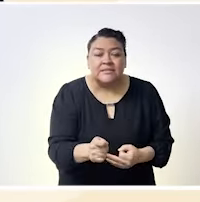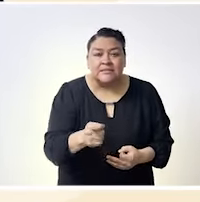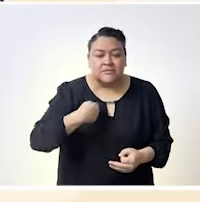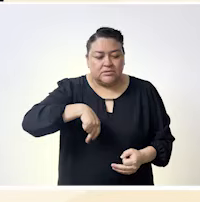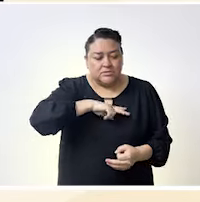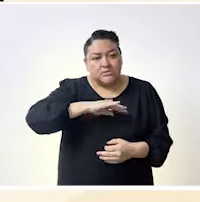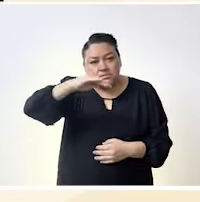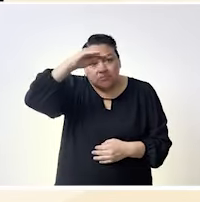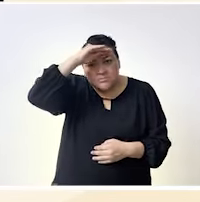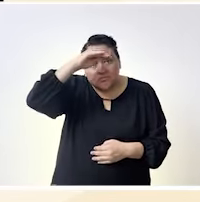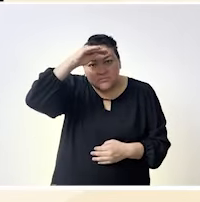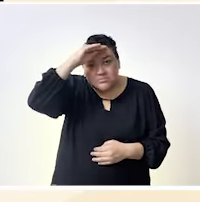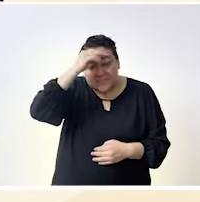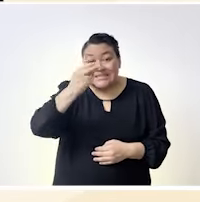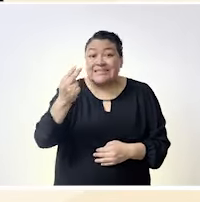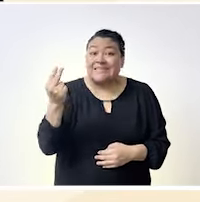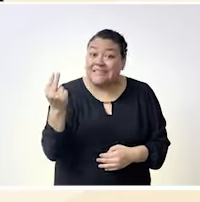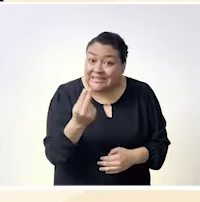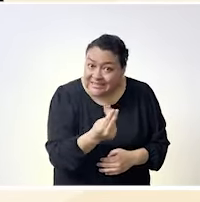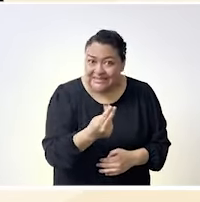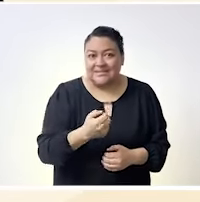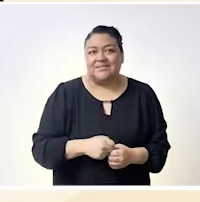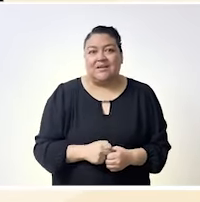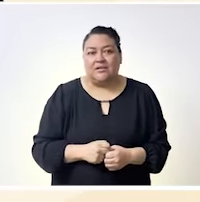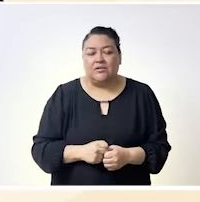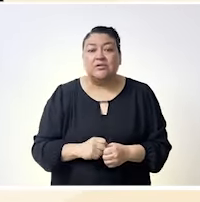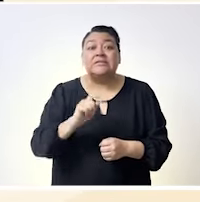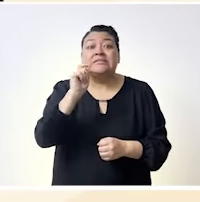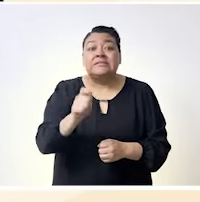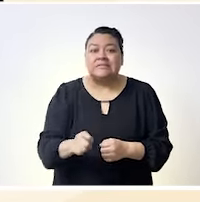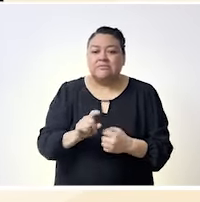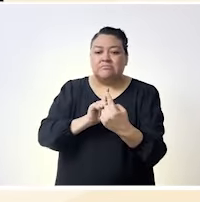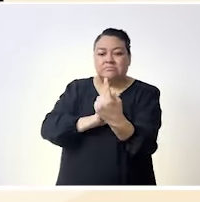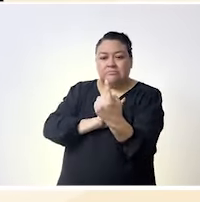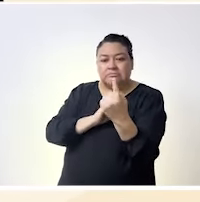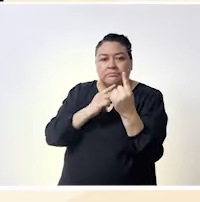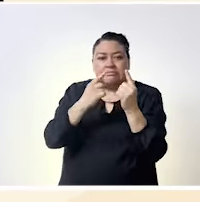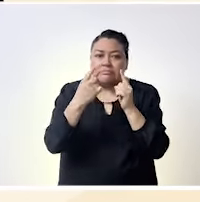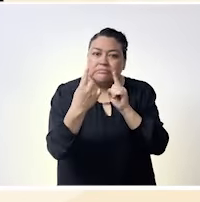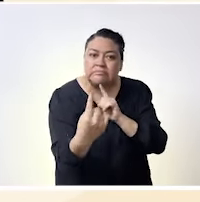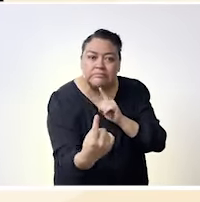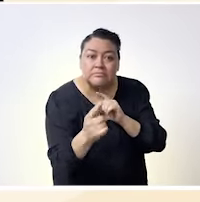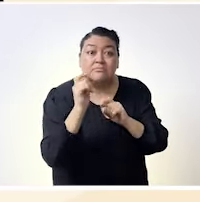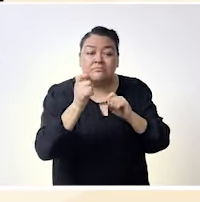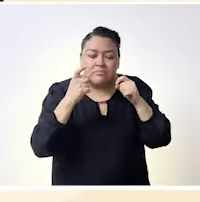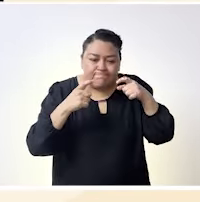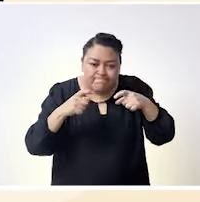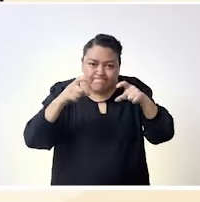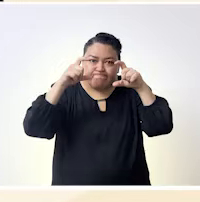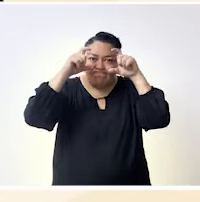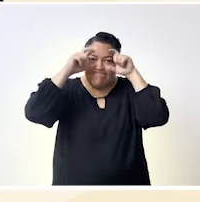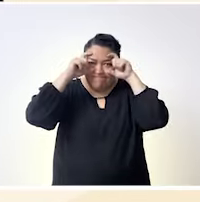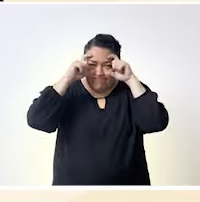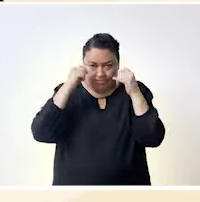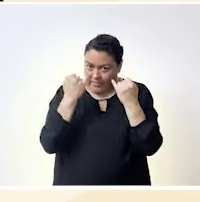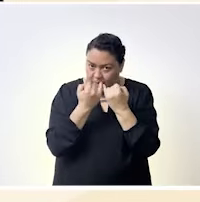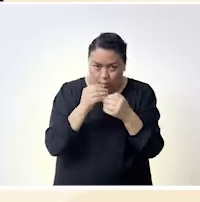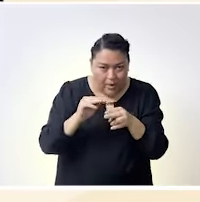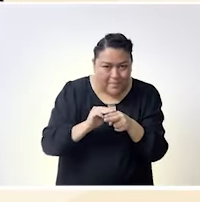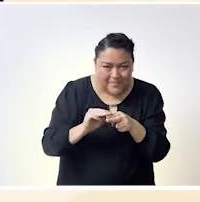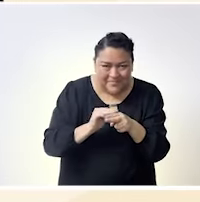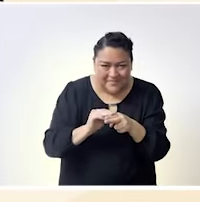hacer esa bonita reflexión de la necesidad de ver con estos ojos de ver con otros lentes y hablar mucho de la